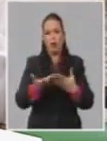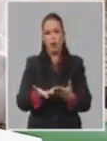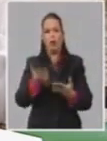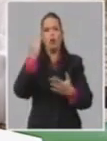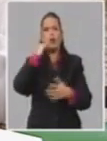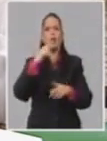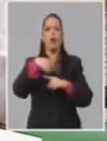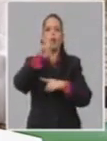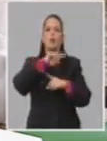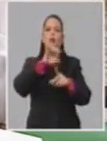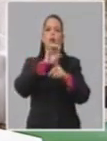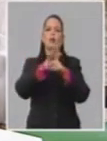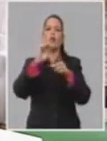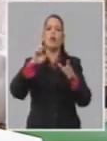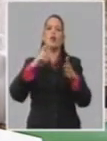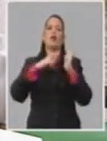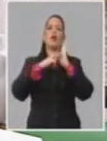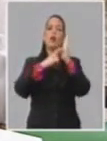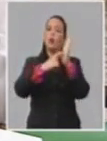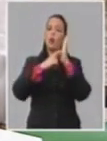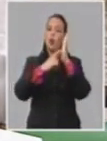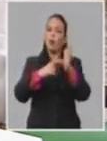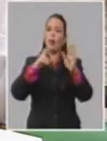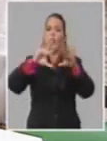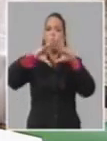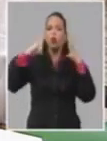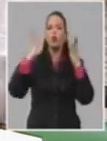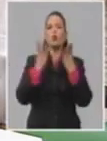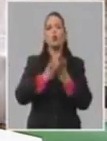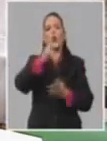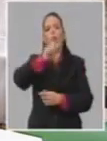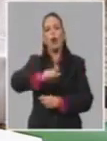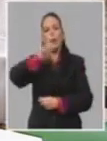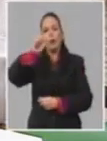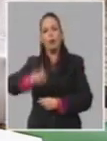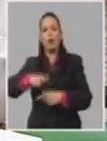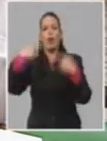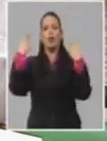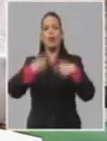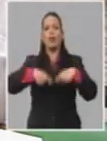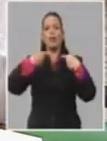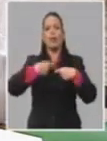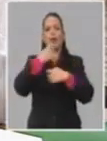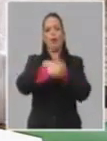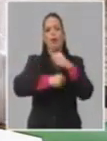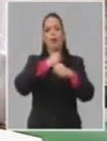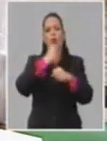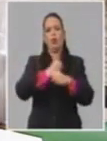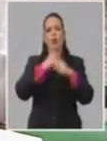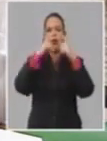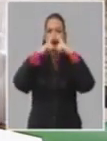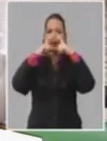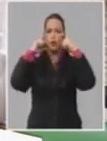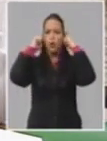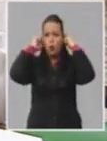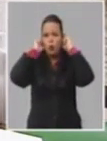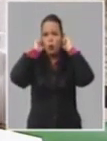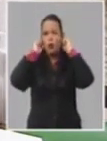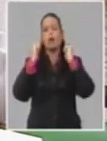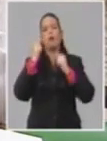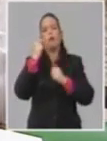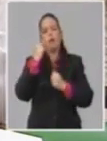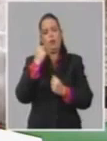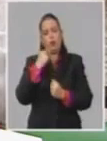día de ayer que todo el que tuviera nasobuco o que todo el mundo tratara de usar nasobuco. Miren, el nasobuco es